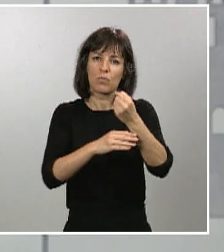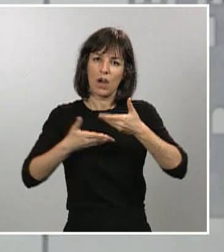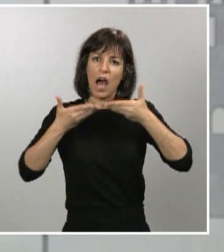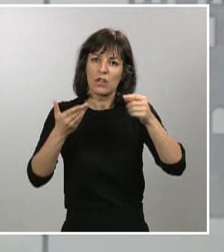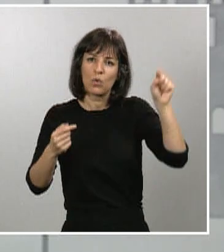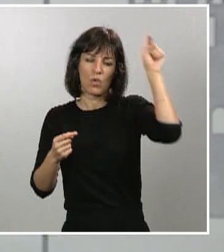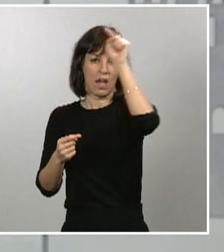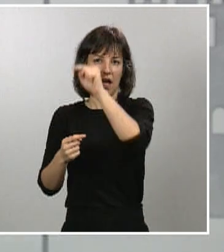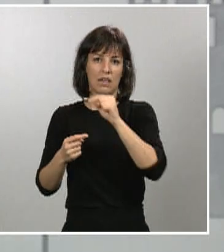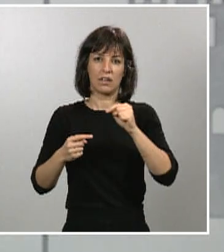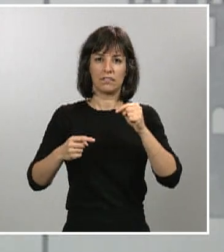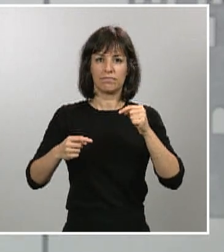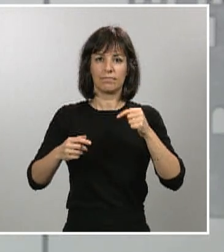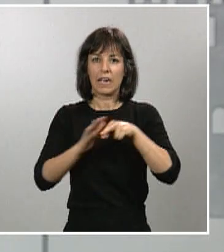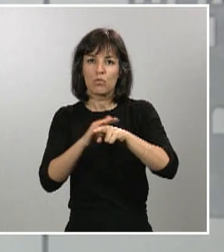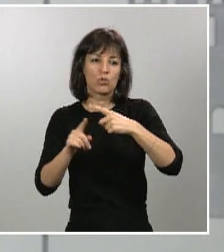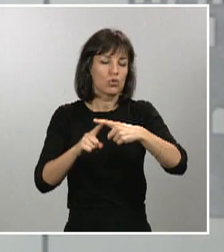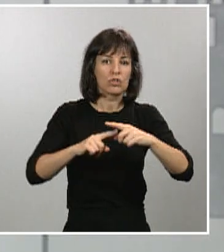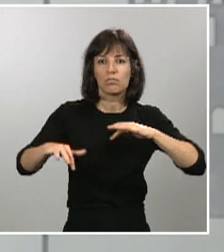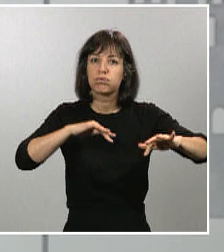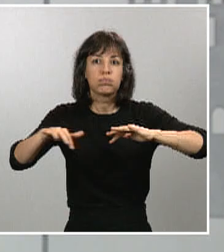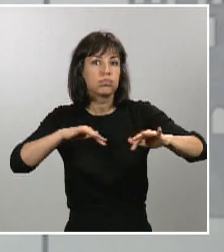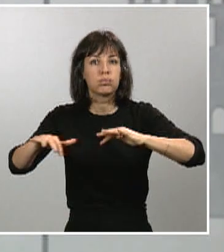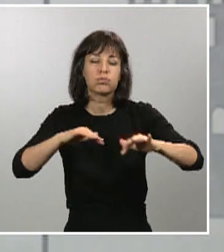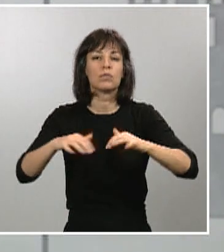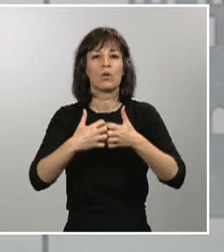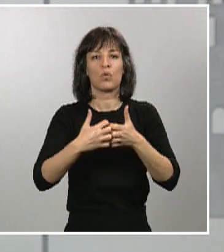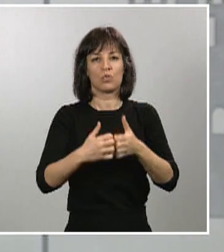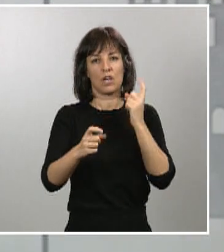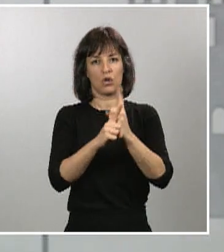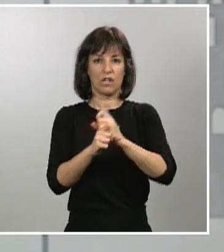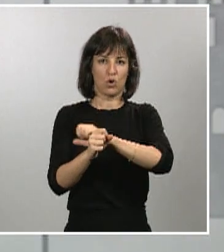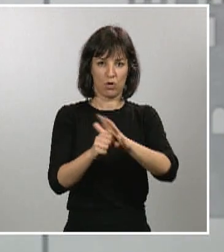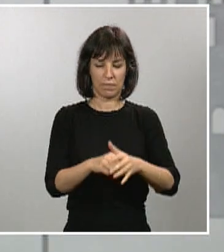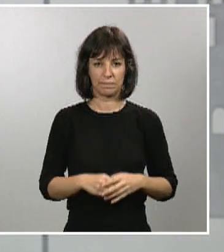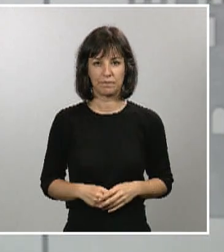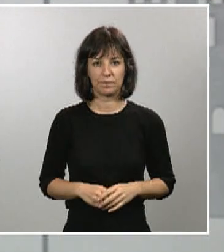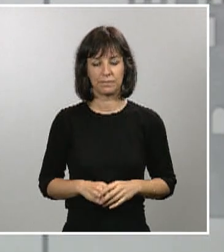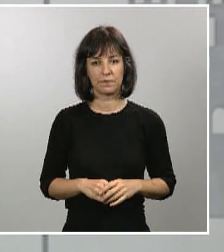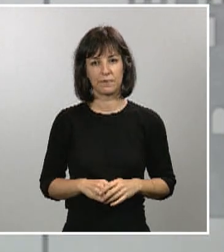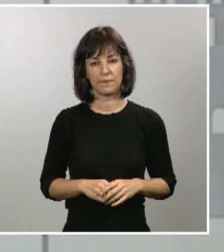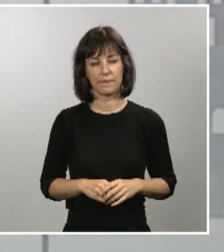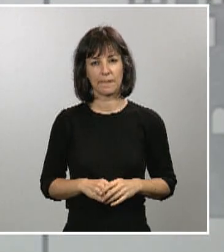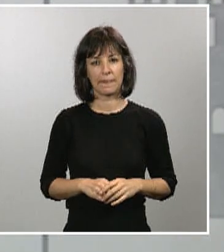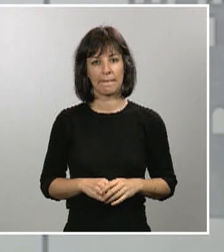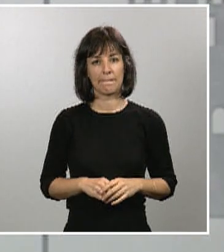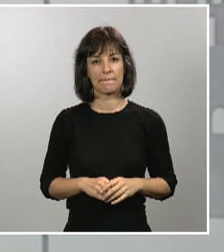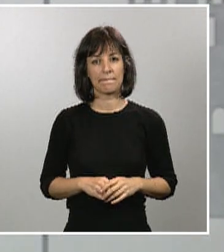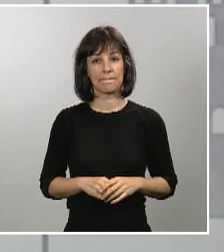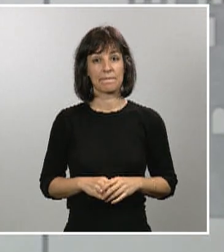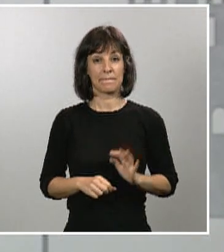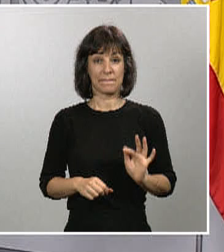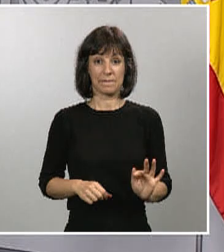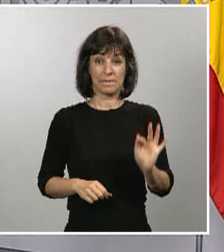movilización de recursos que están haciendo en la lucha contra el coronavirus. Quiero terminar, antes de ceder la palabra a la